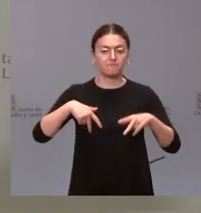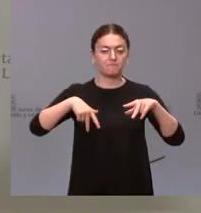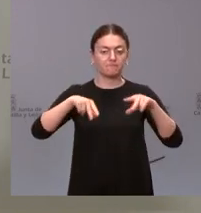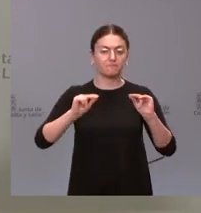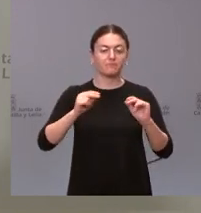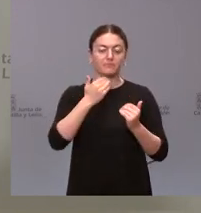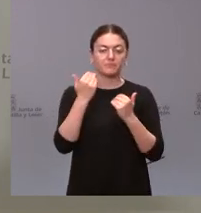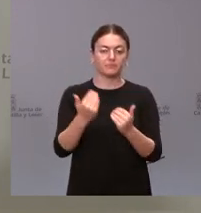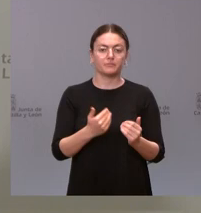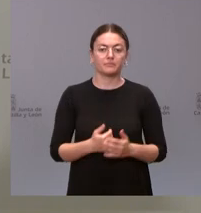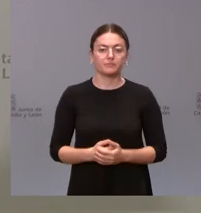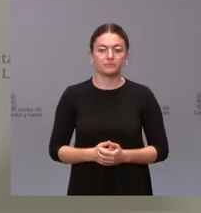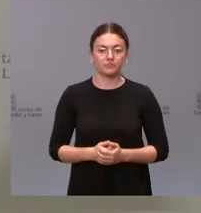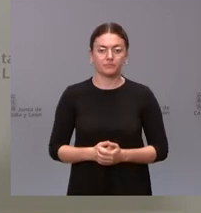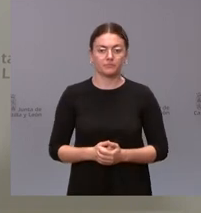entonces gracias